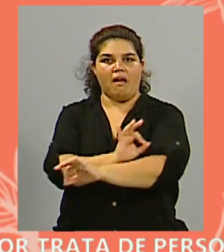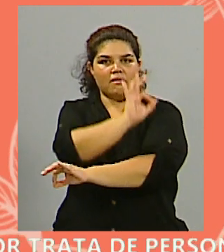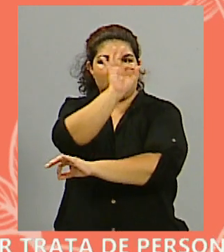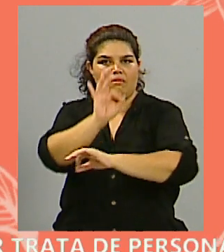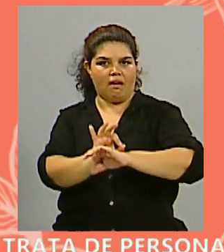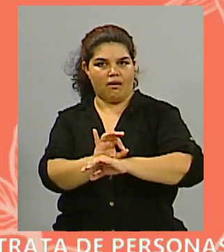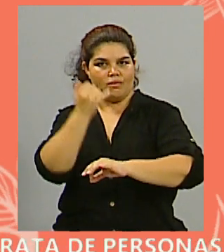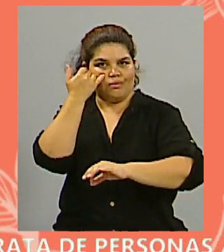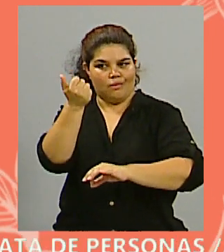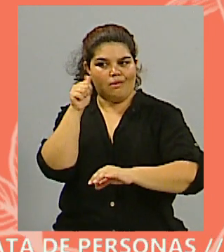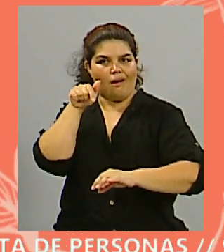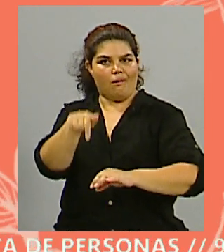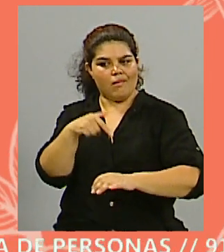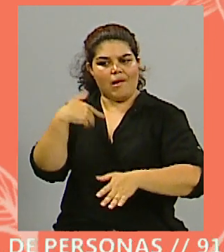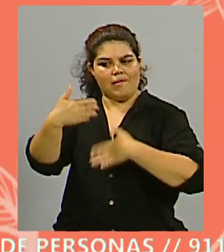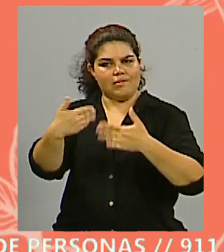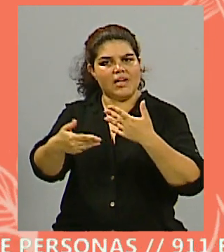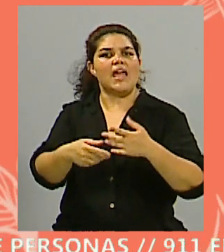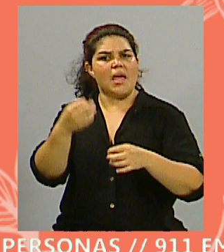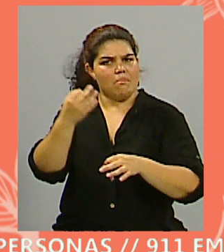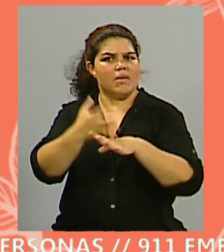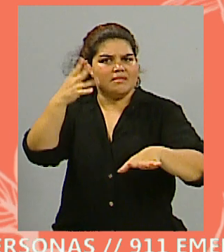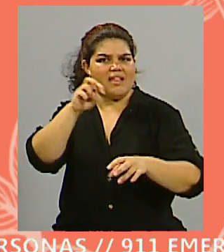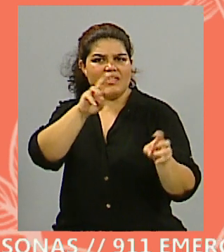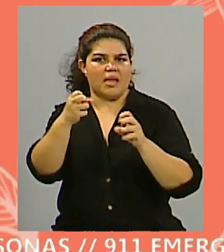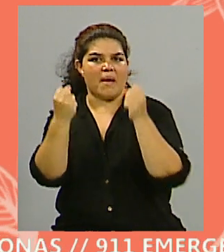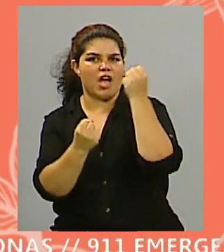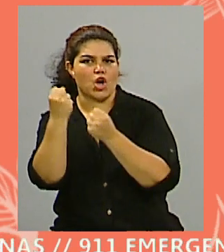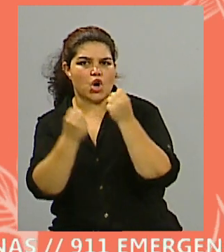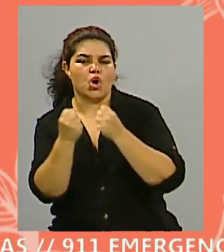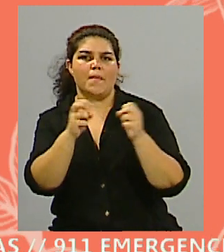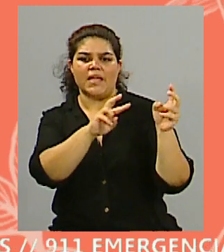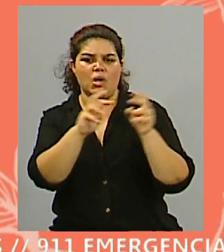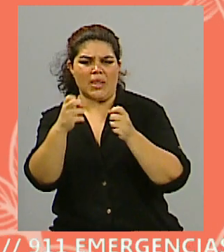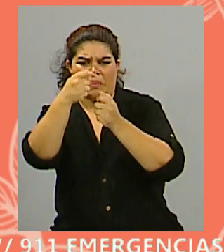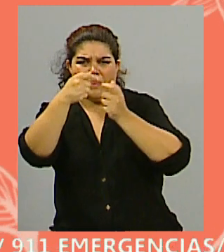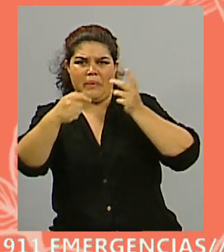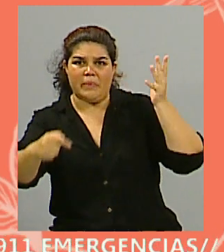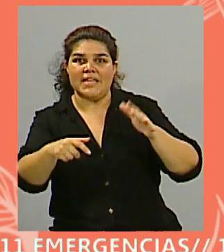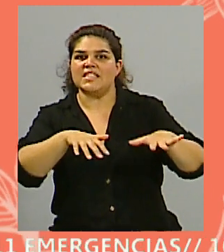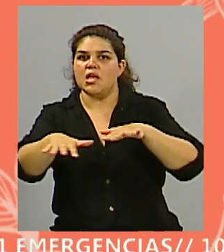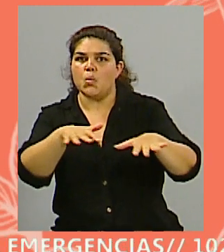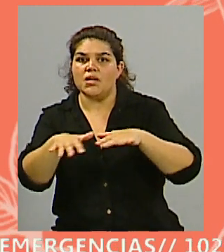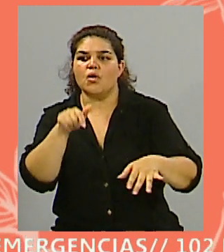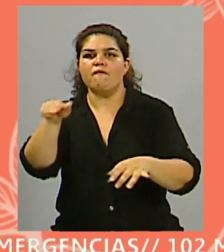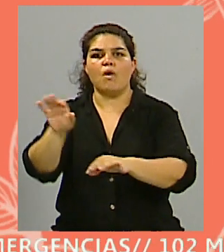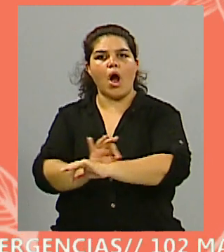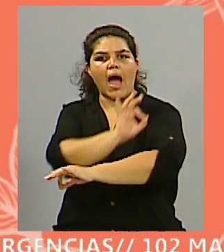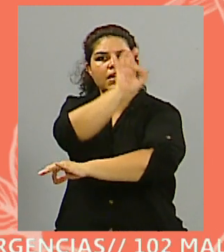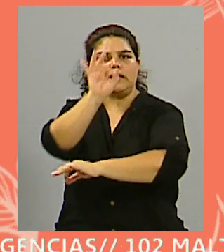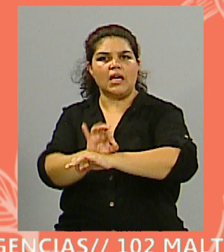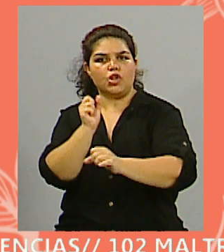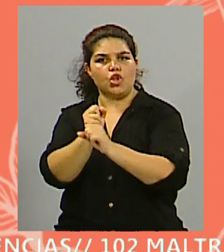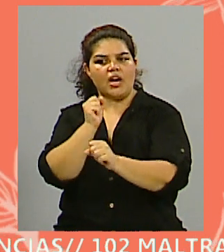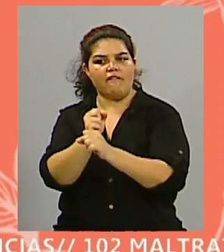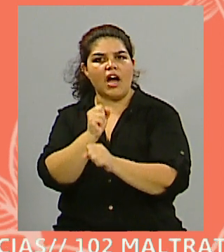bastante particular en cuanto a lo económico. ¿Cuál es el balance que hace de 2023 en tu estudio, vos como arquitecto y